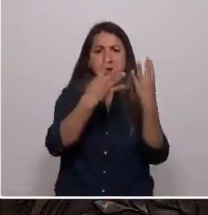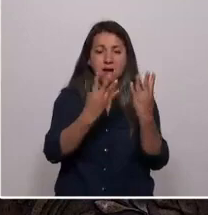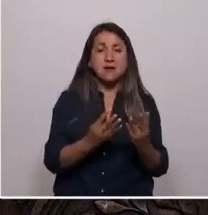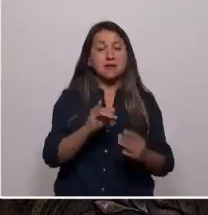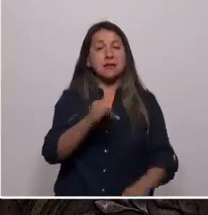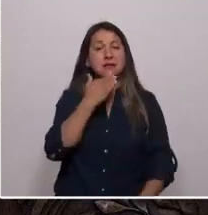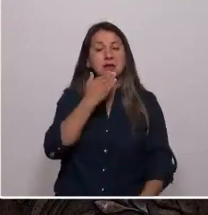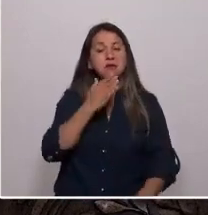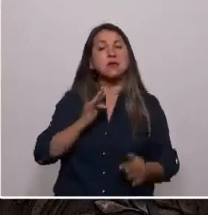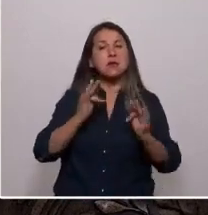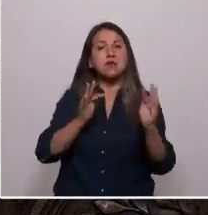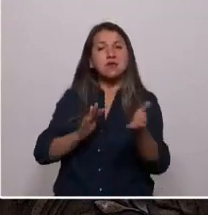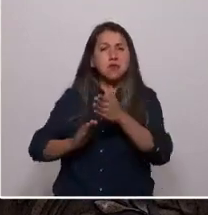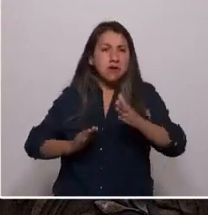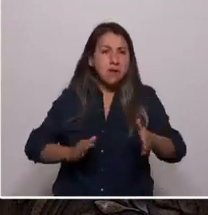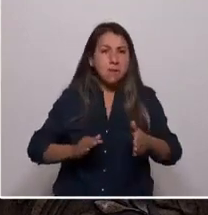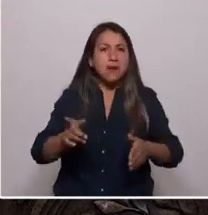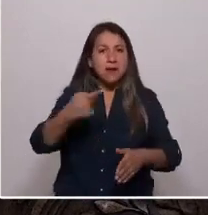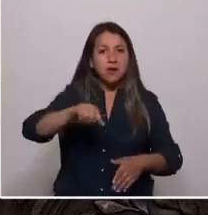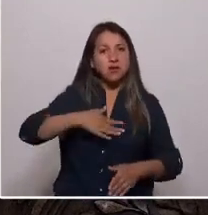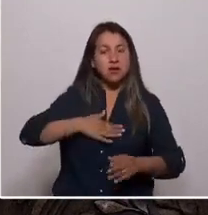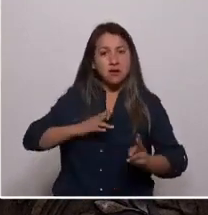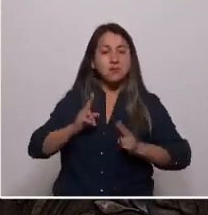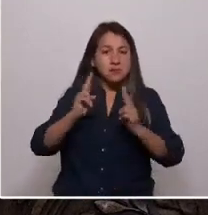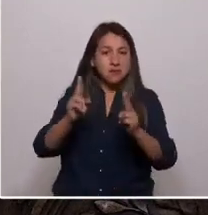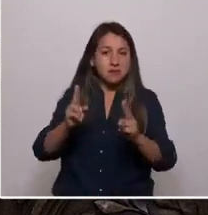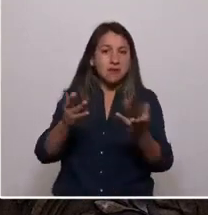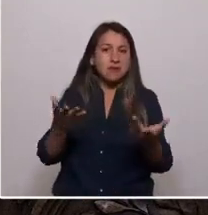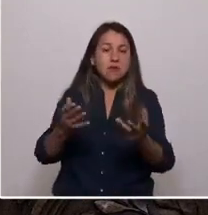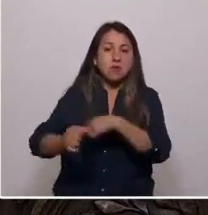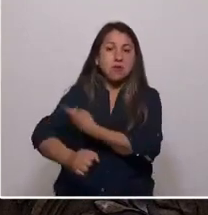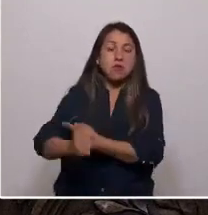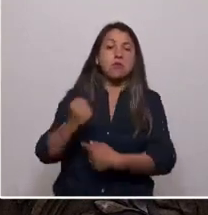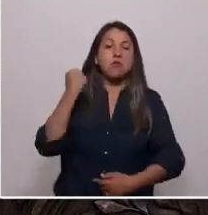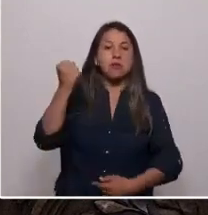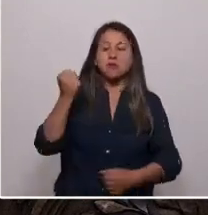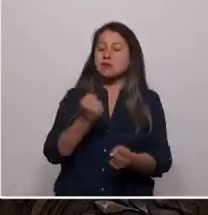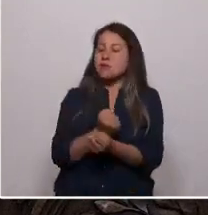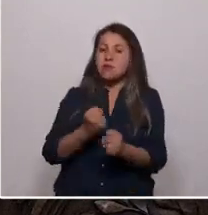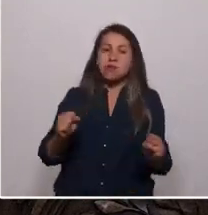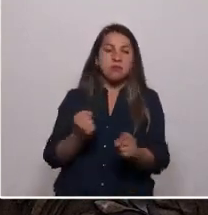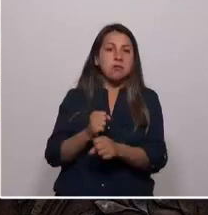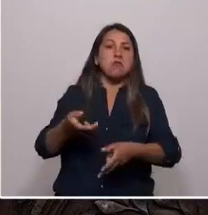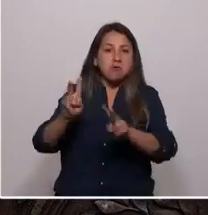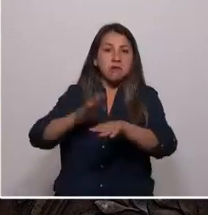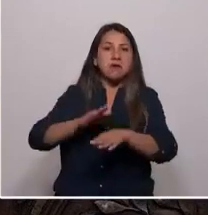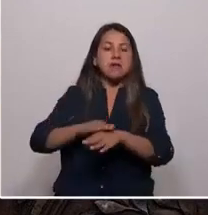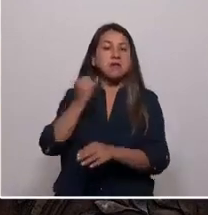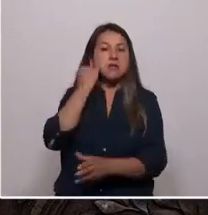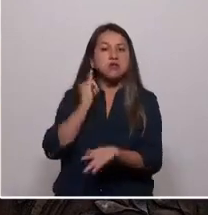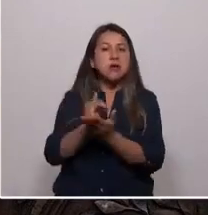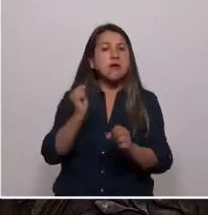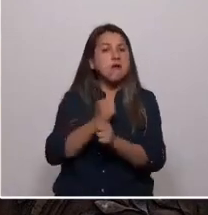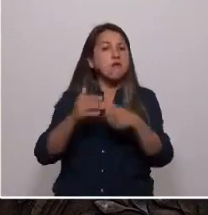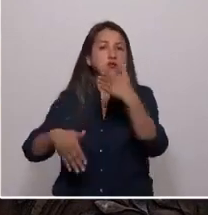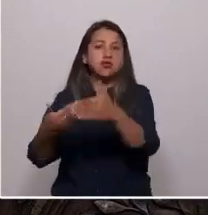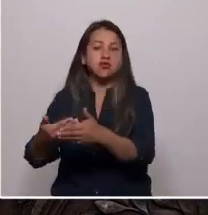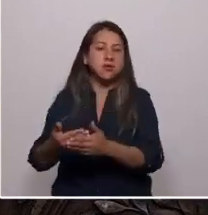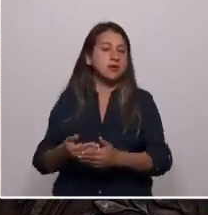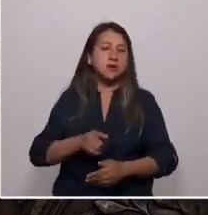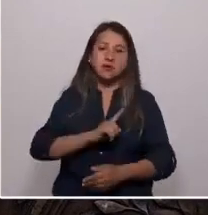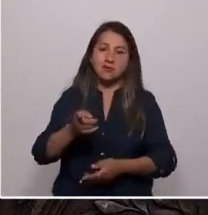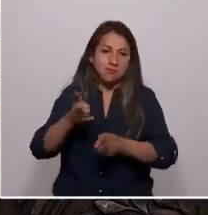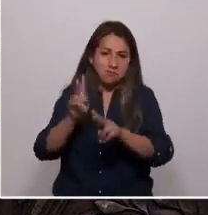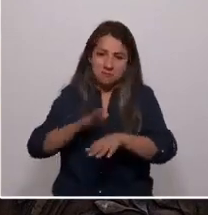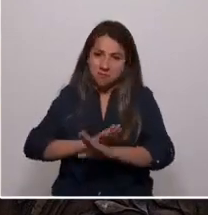de por vida para ejercer o siquiera representar cargos de poder. Ya no podemos dejar que las instituciones funcionen, como pregonó la concertación